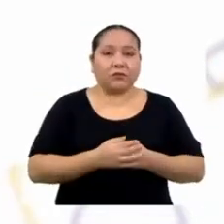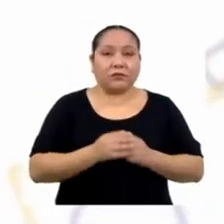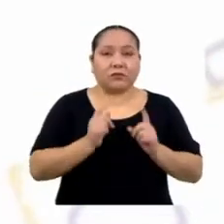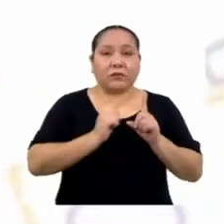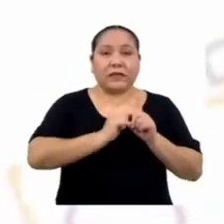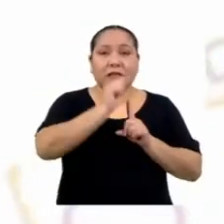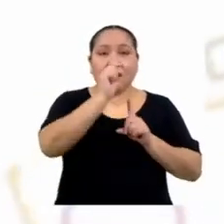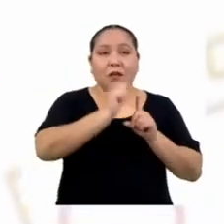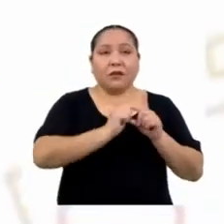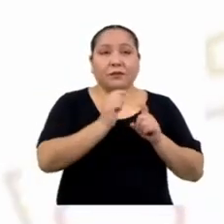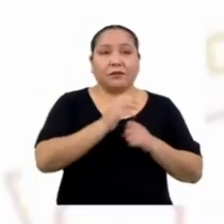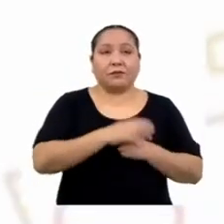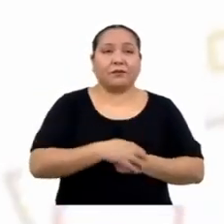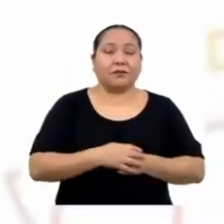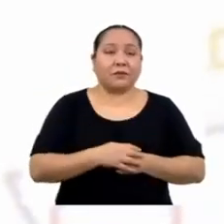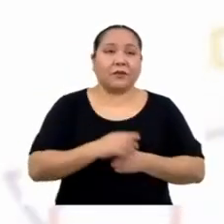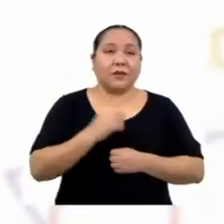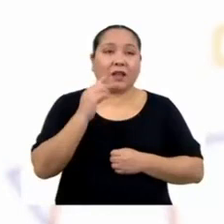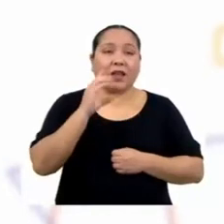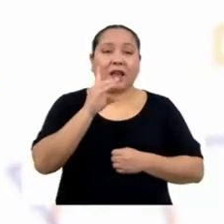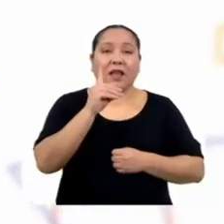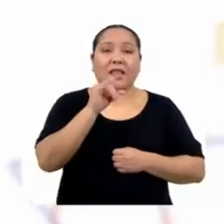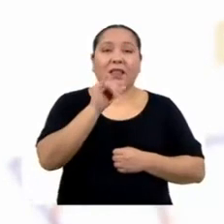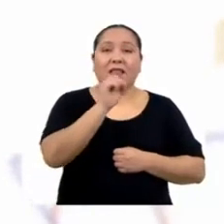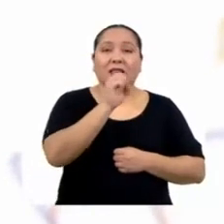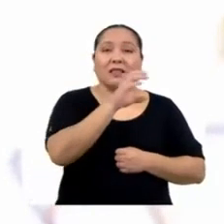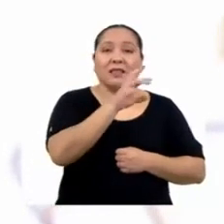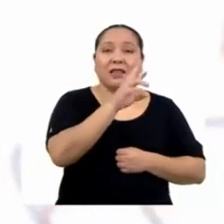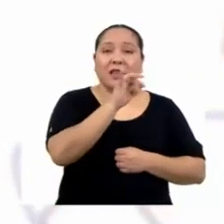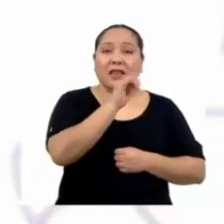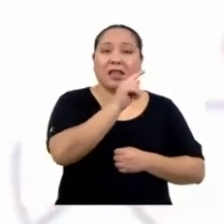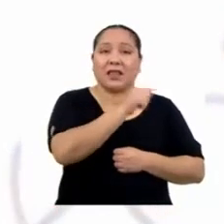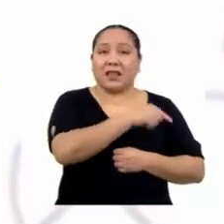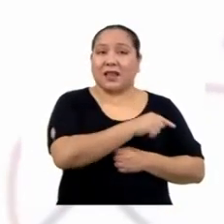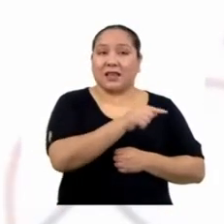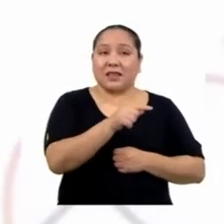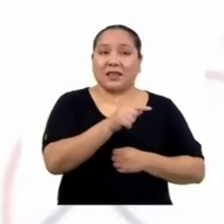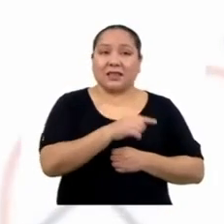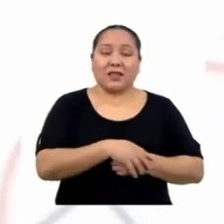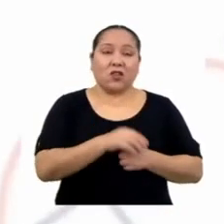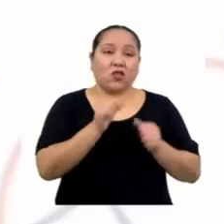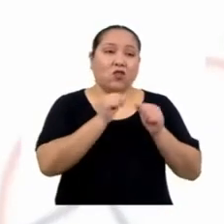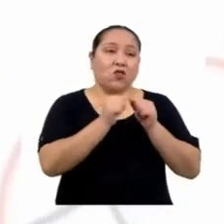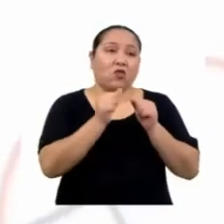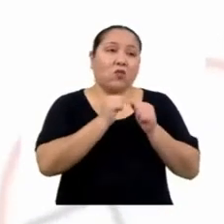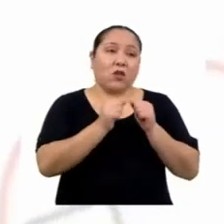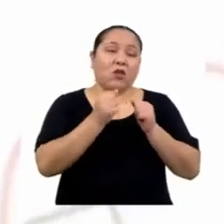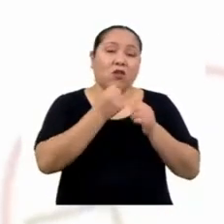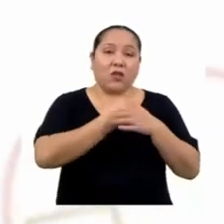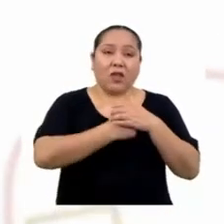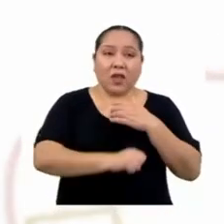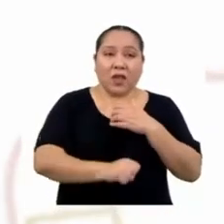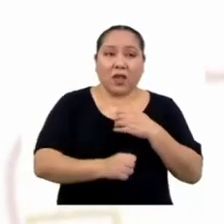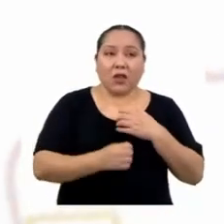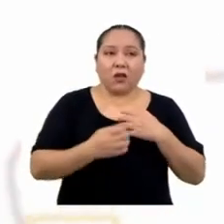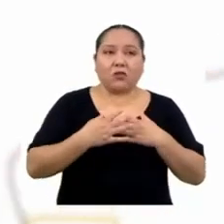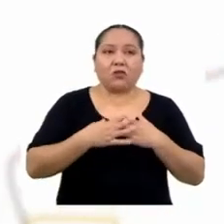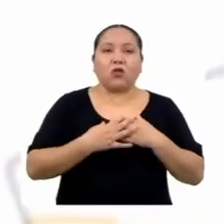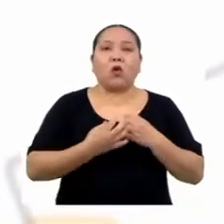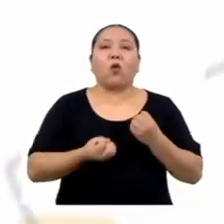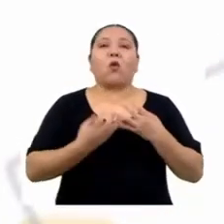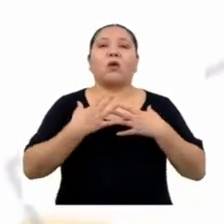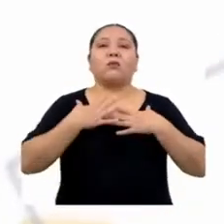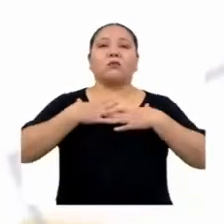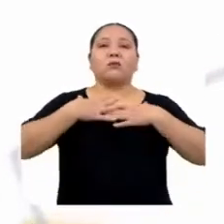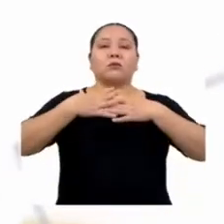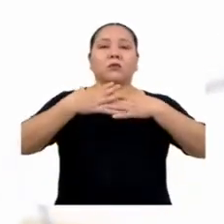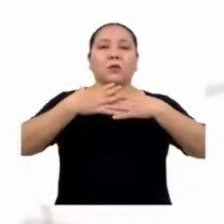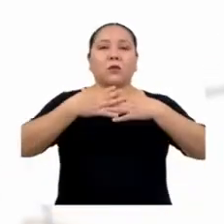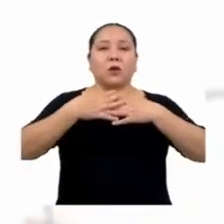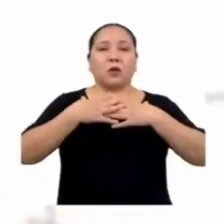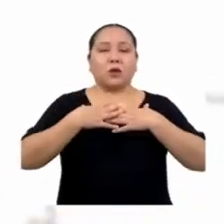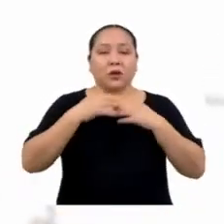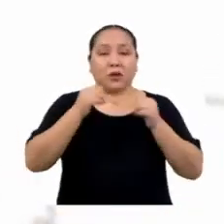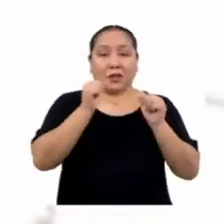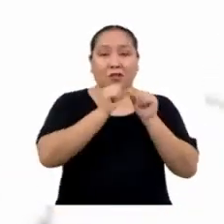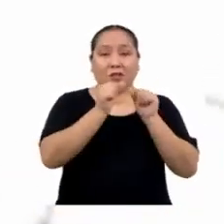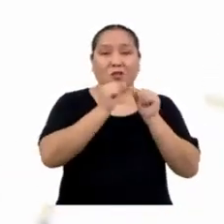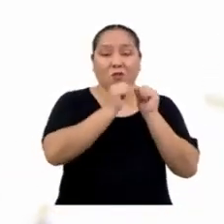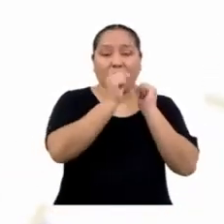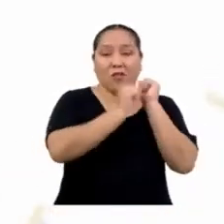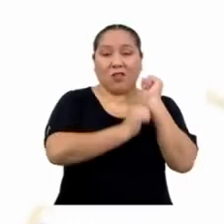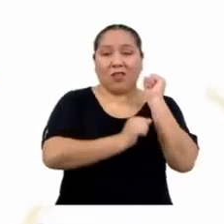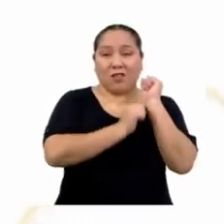con verde, las variables cuantitativas discretas. O sea, número de hijos, frecuencia respiratoria y número de hermanos.